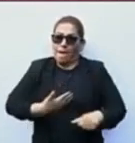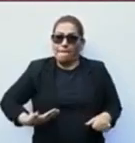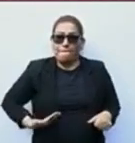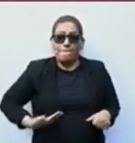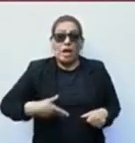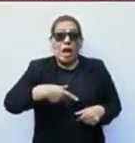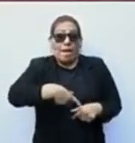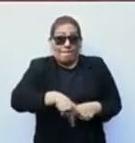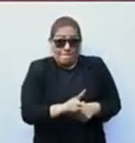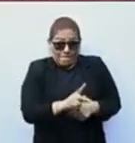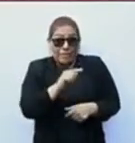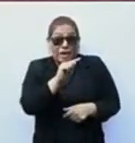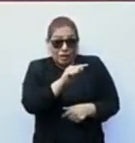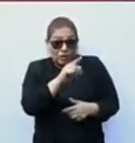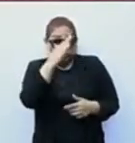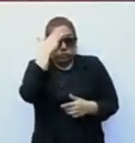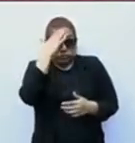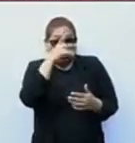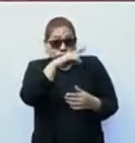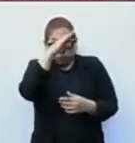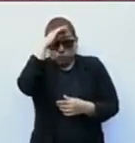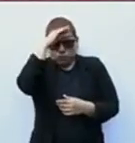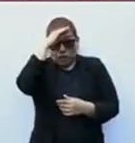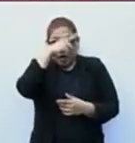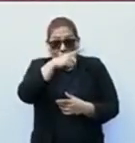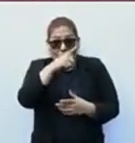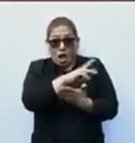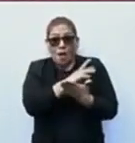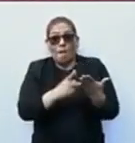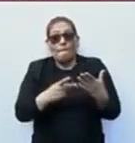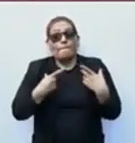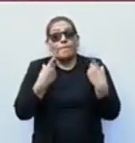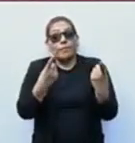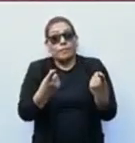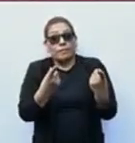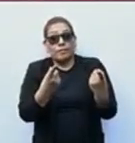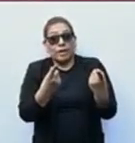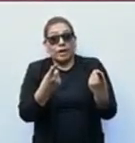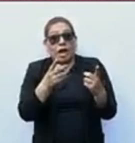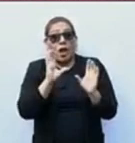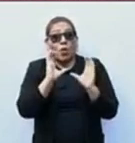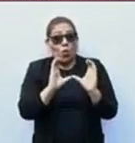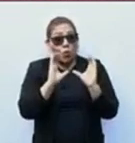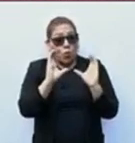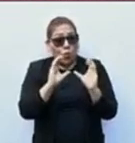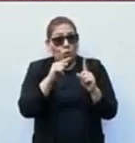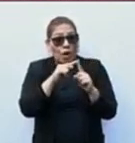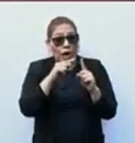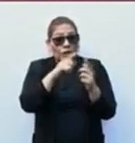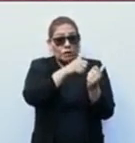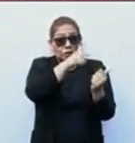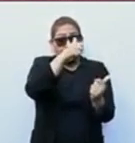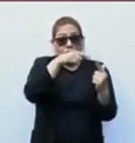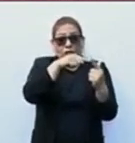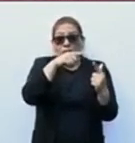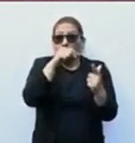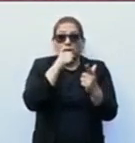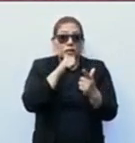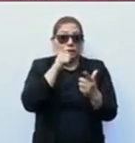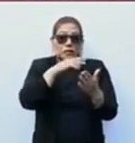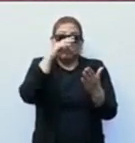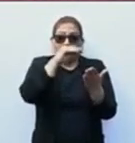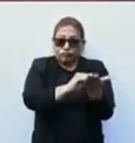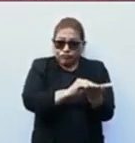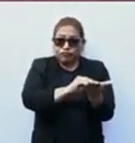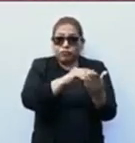blindar estos programas, blindarlos a ustedes y por eso pidió que quedara en la Constitución. Entonces,